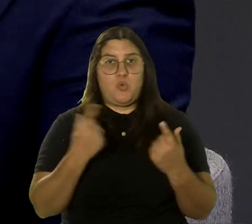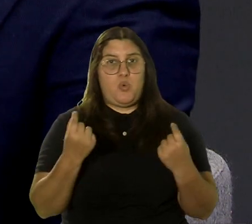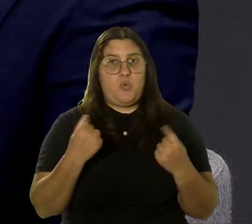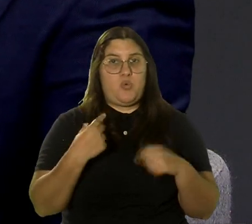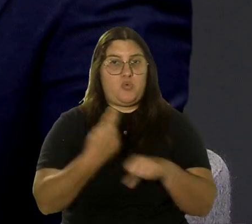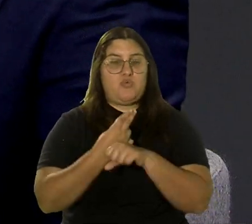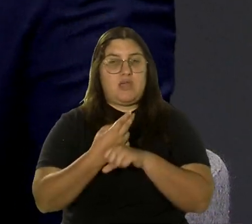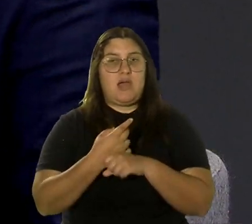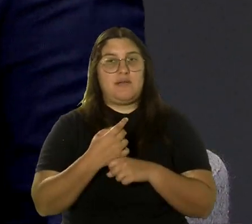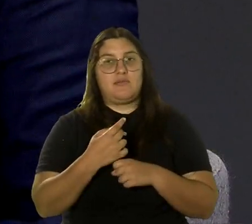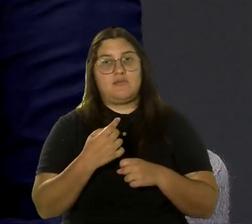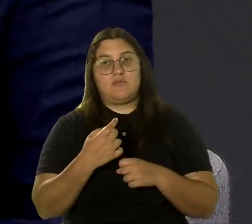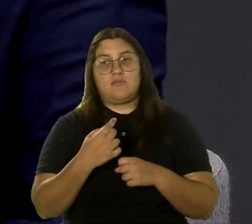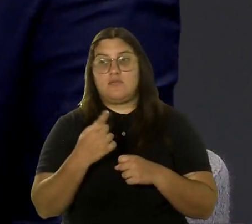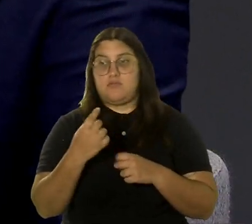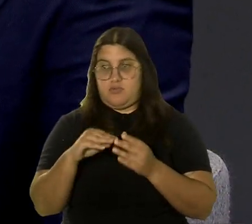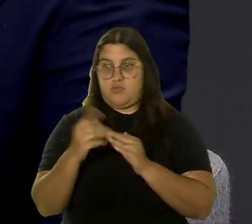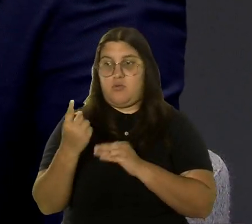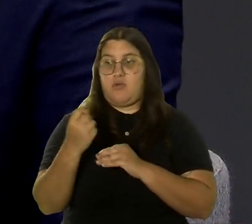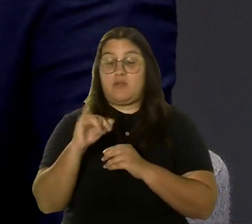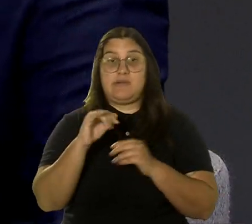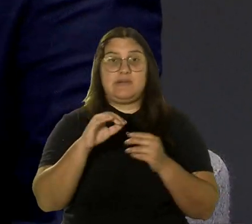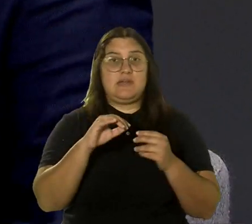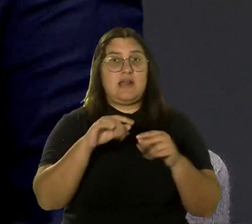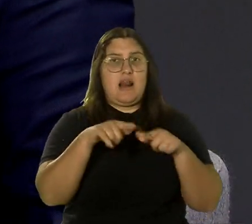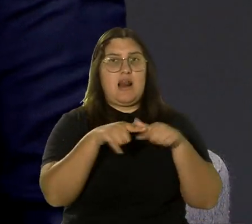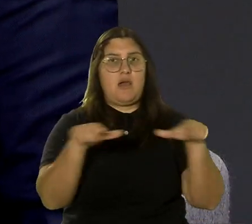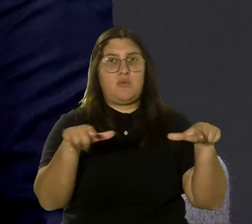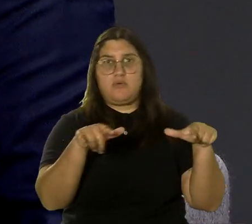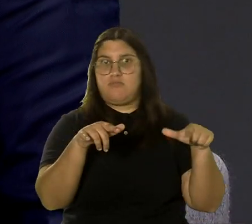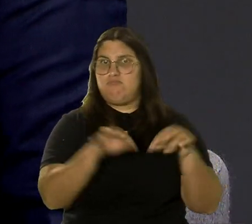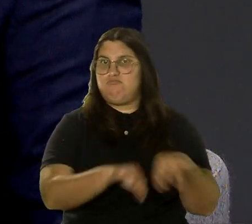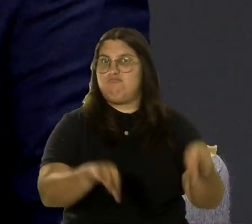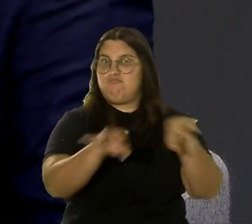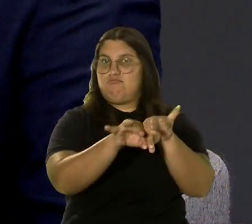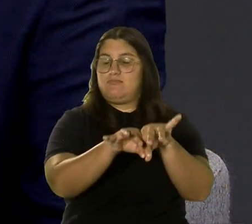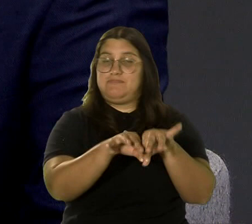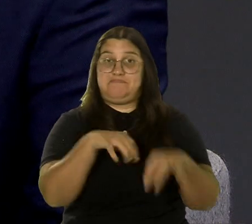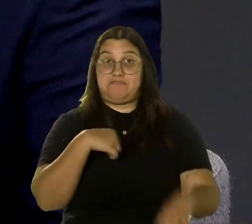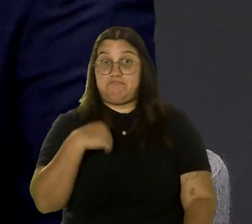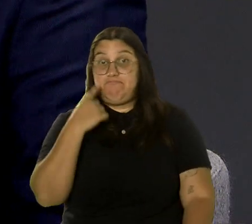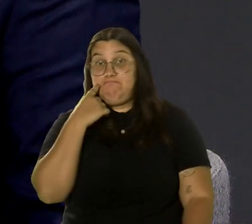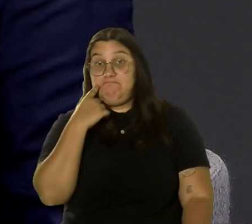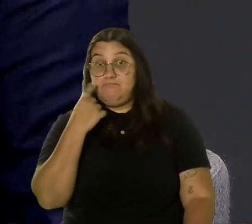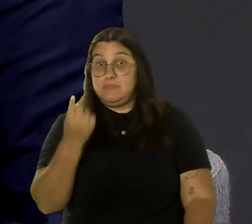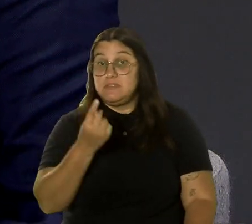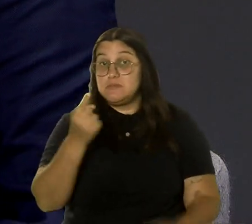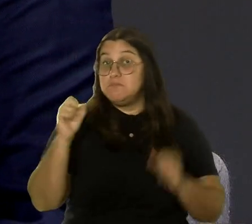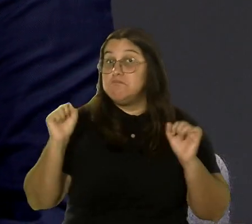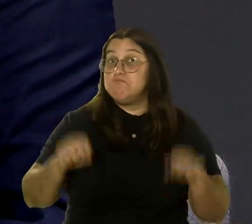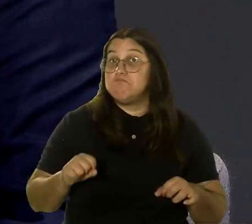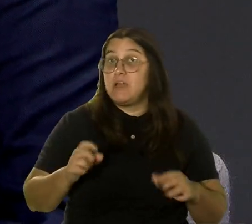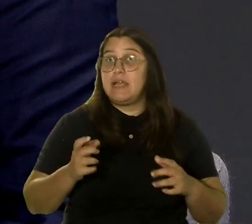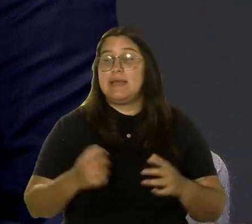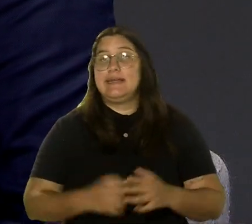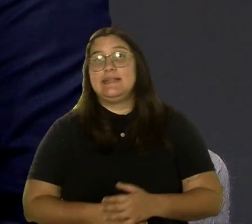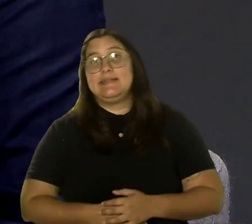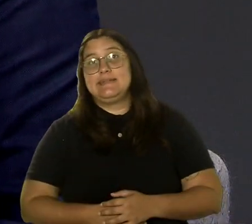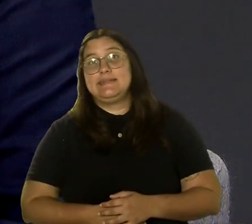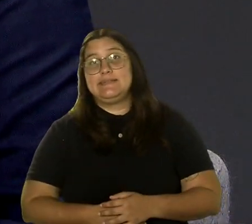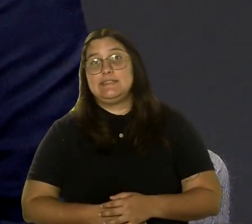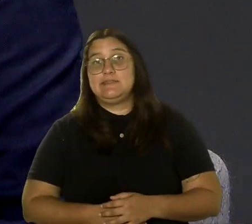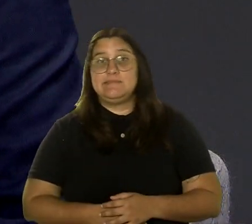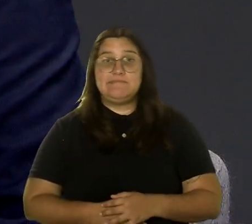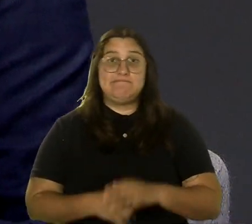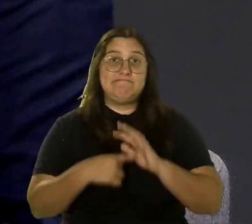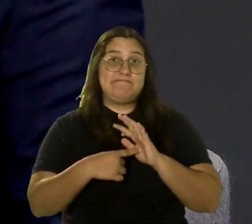Número uno. Número dos, si el idioma es sumamente importante en esto, que yo creo que alguien le puede tener